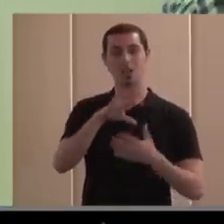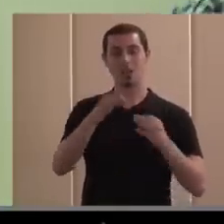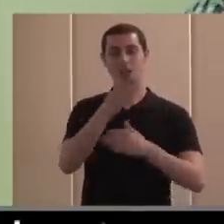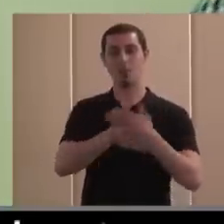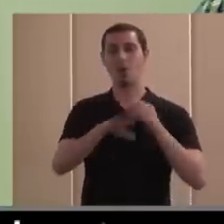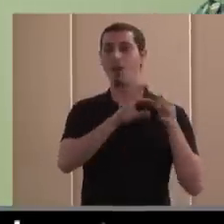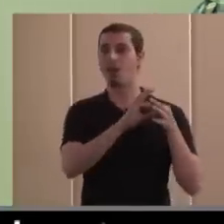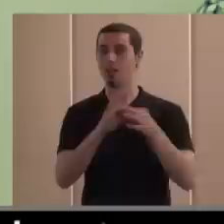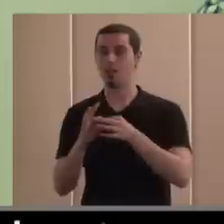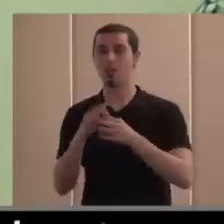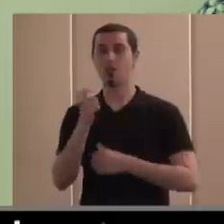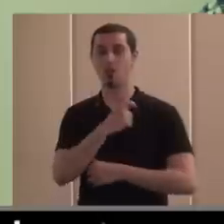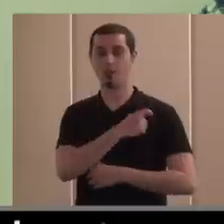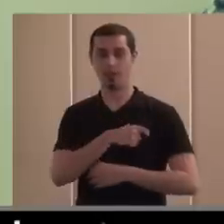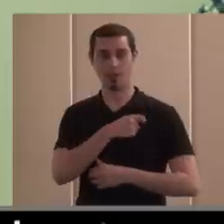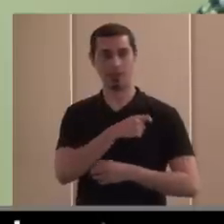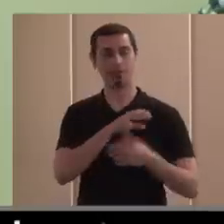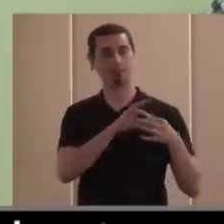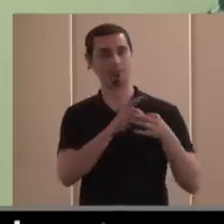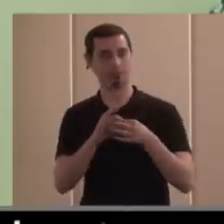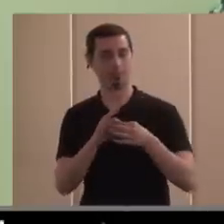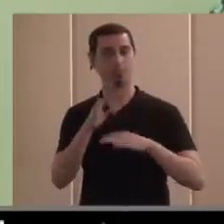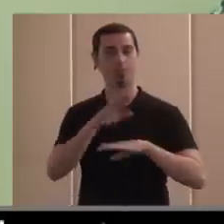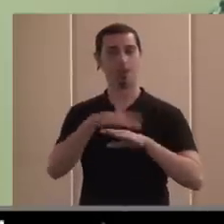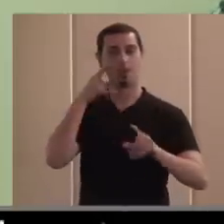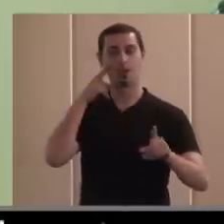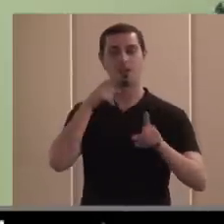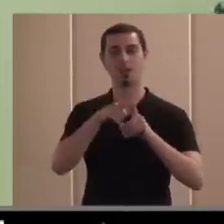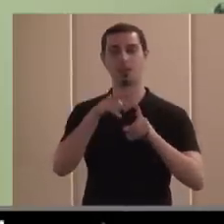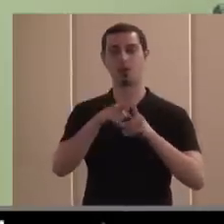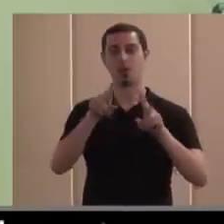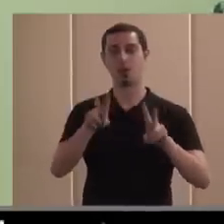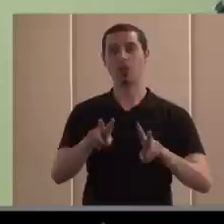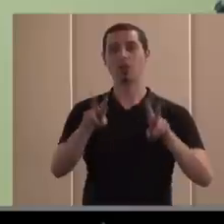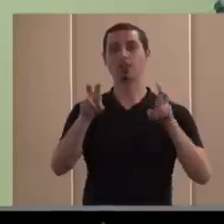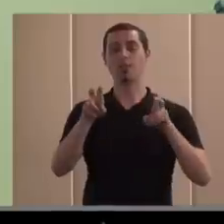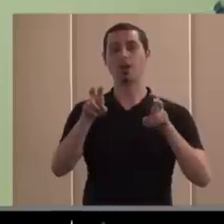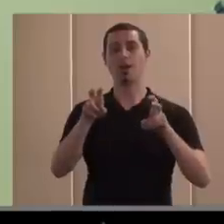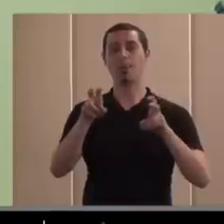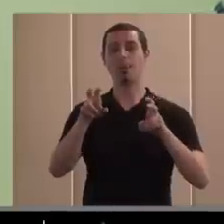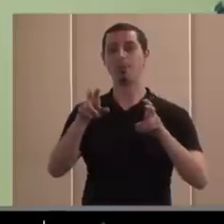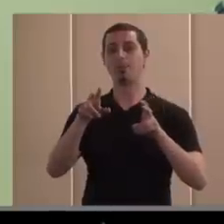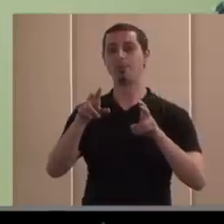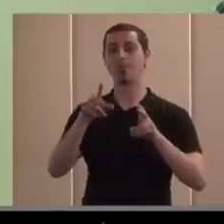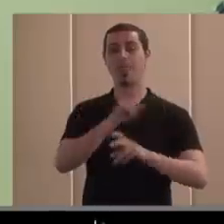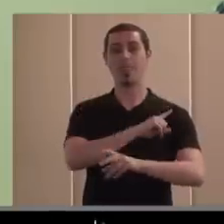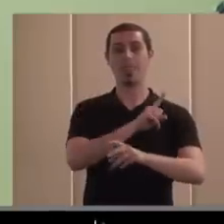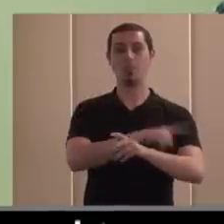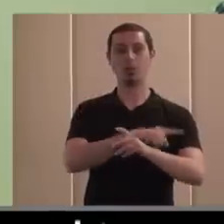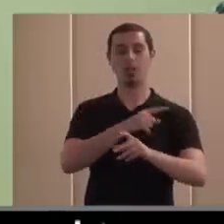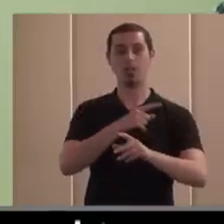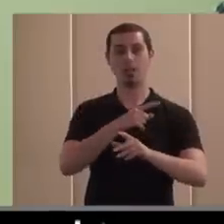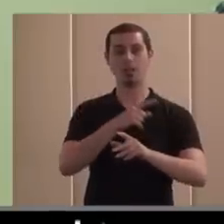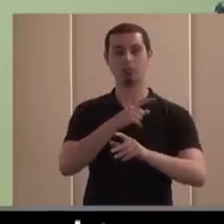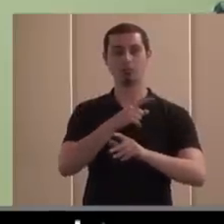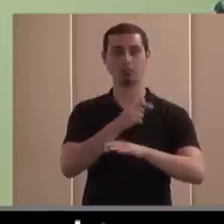colaboración con el comité para todo lo que tiene que ver con el post deporte de alto nivel en el caso